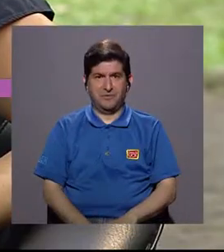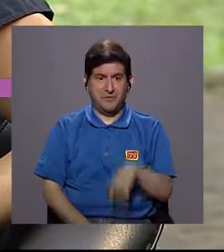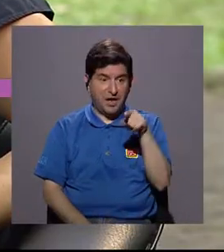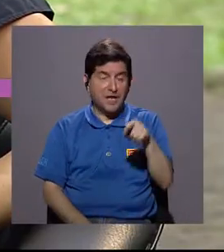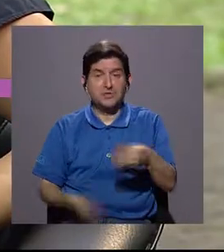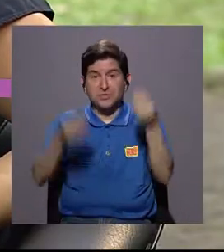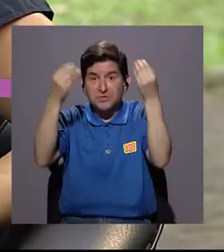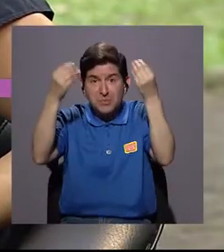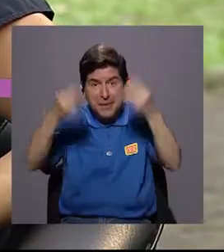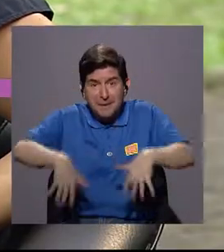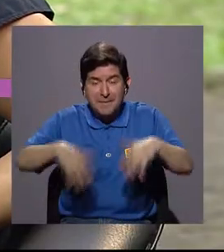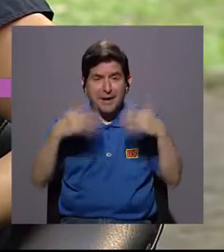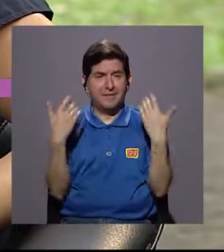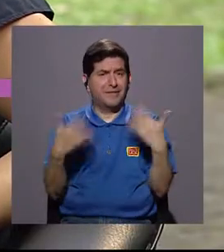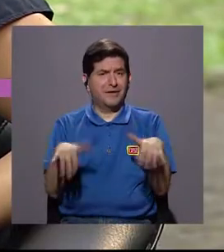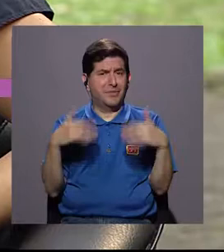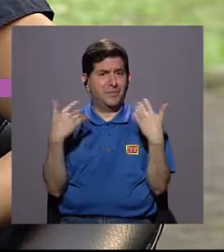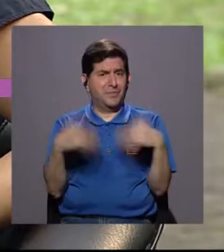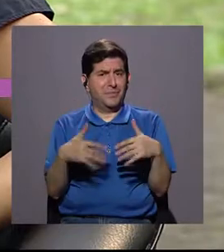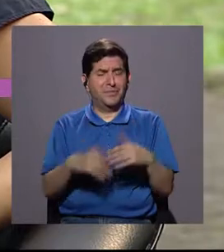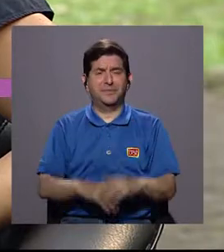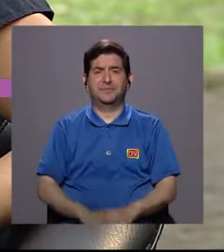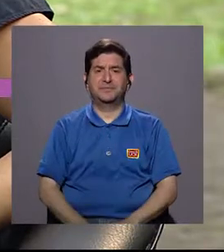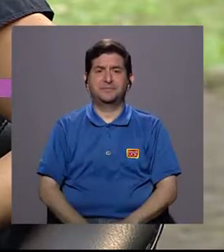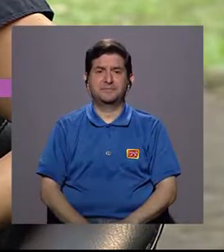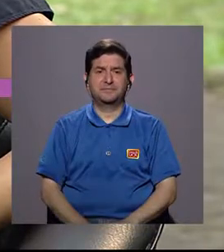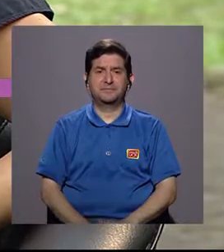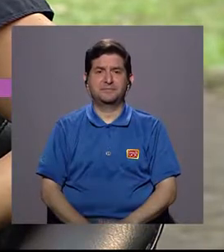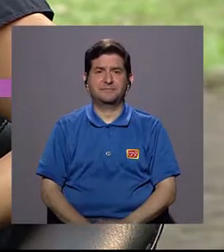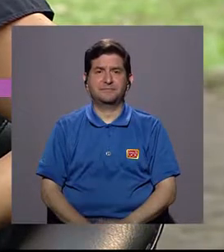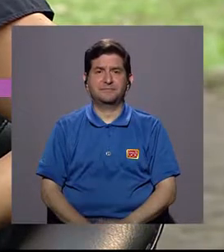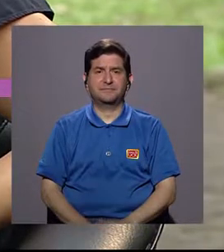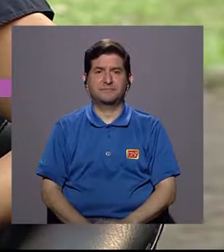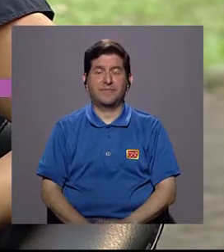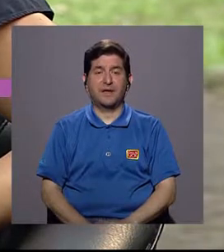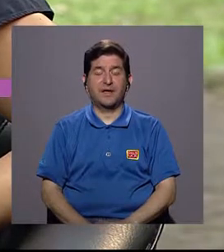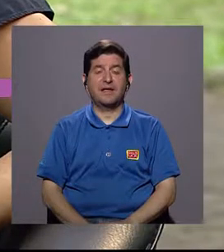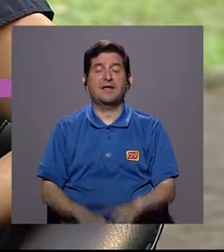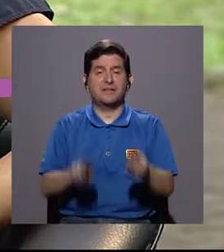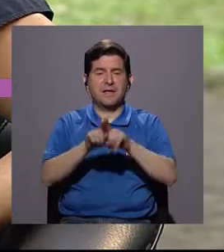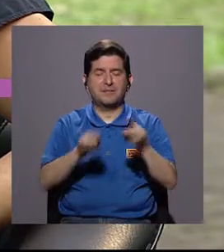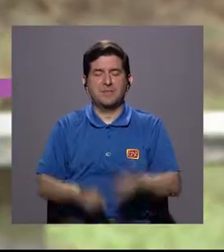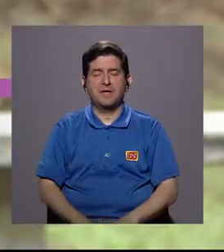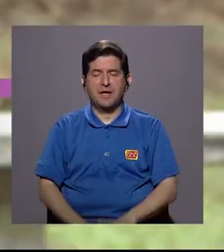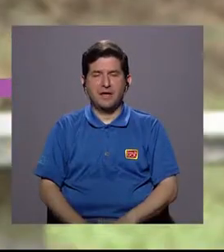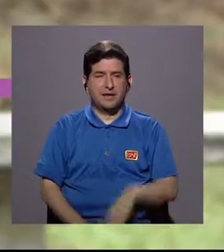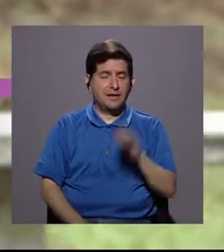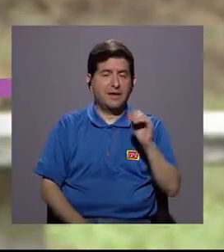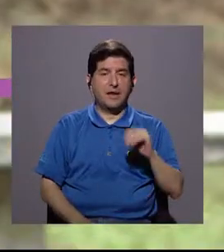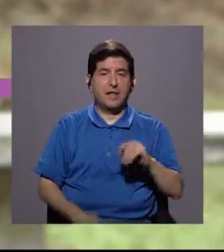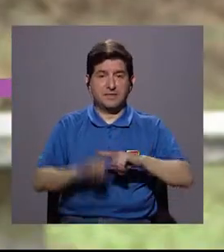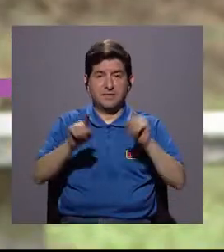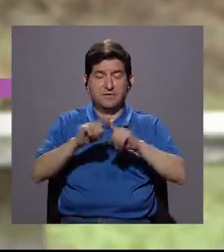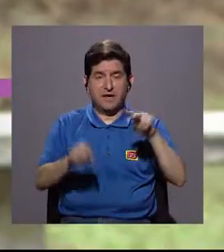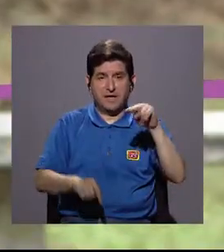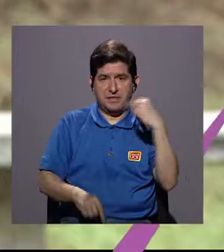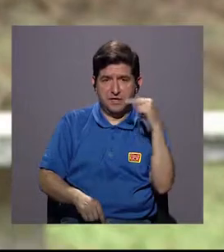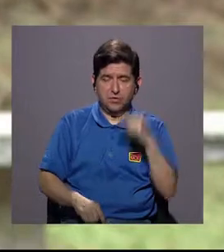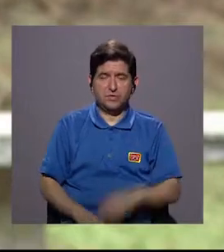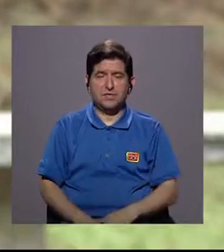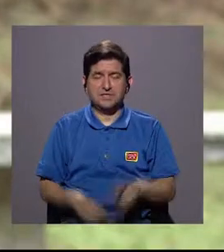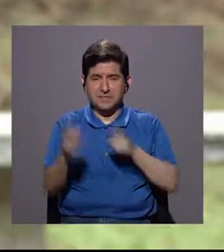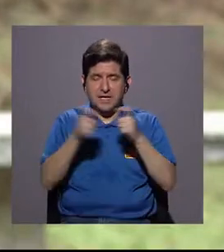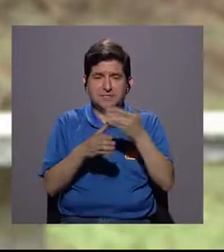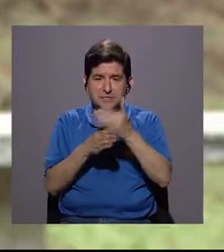estamos haciendo un desperdicio y esto de los anuncios de los racionamientos se vuelve realmente en